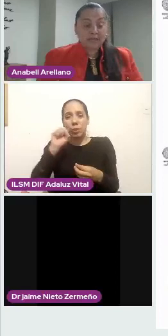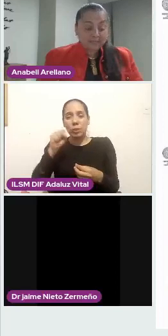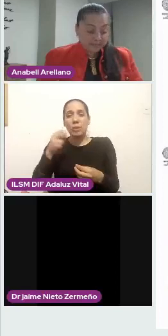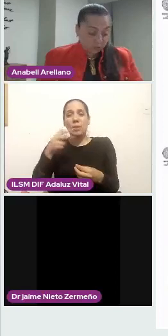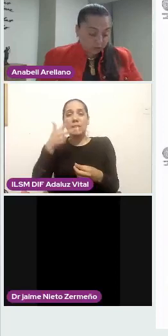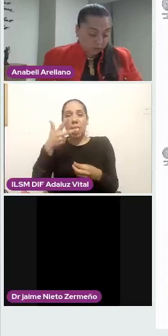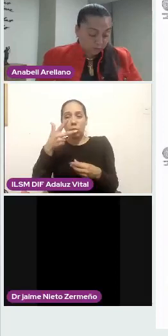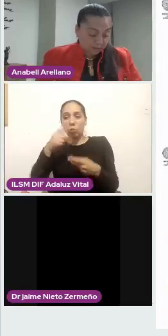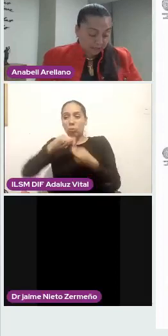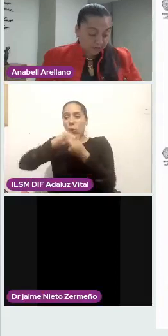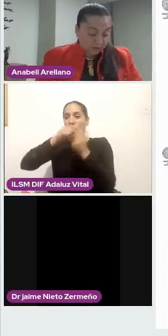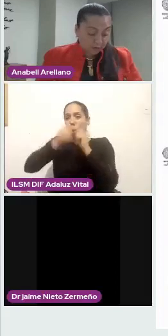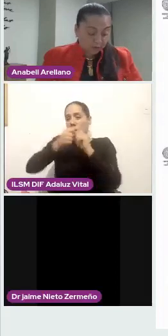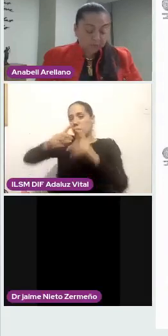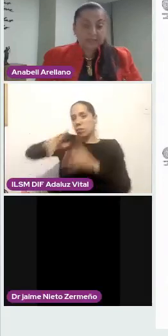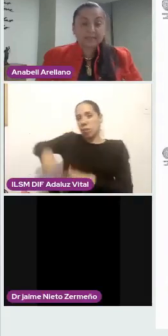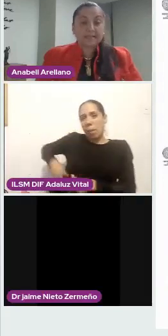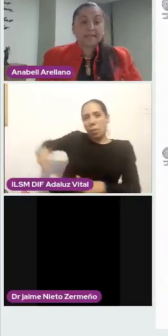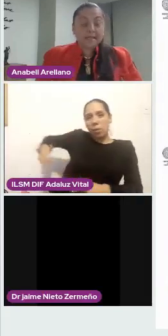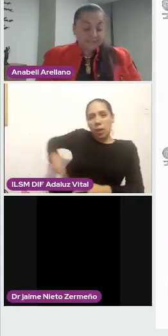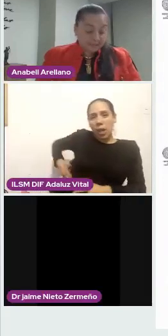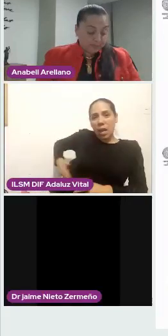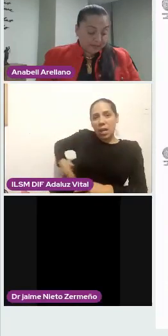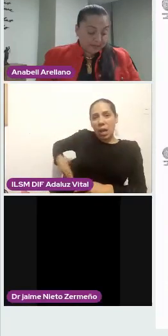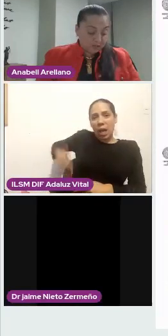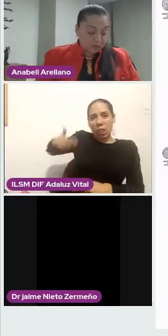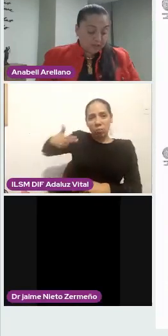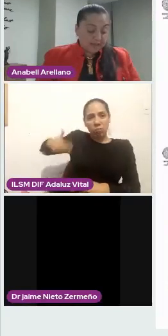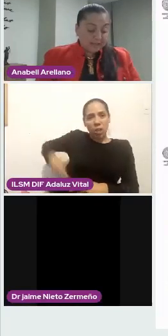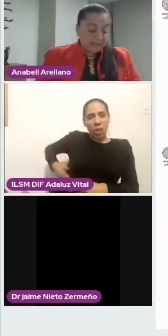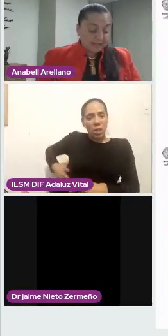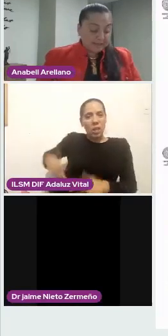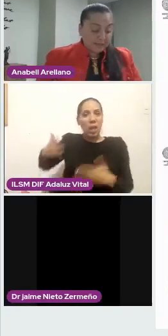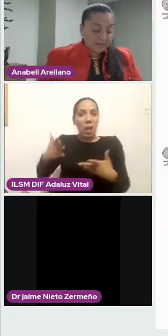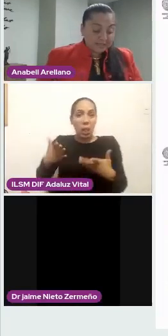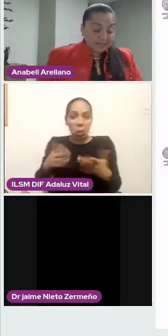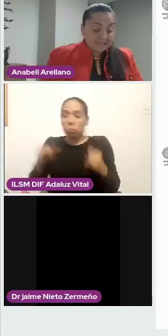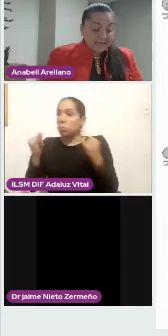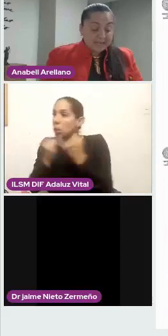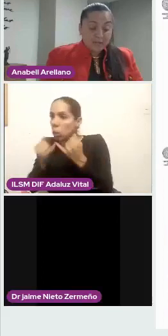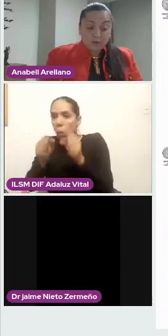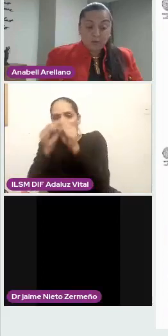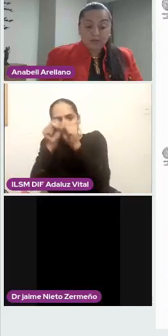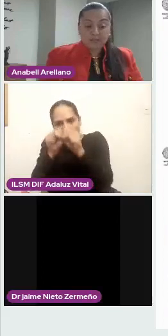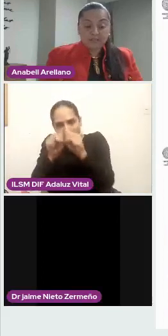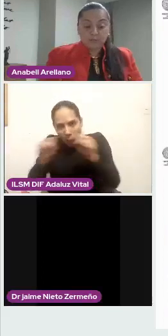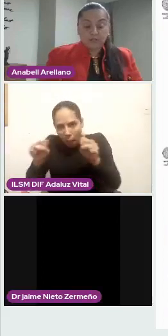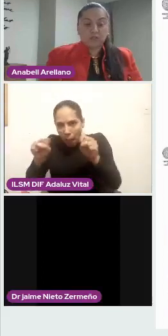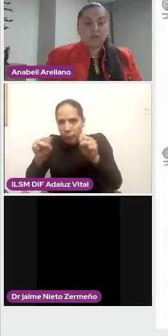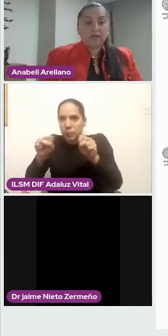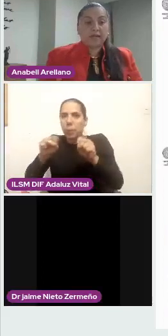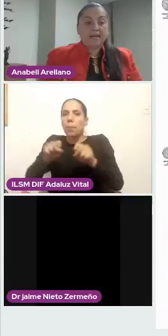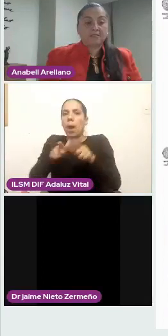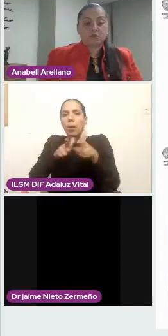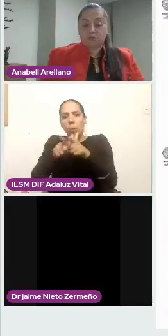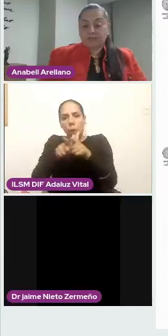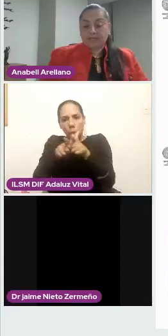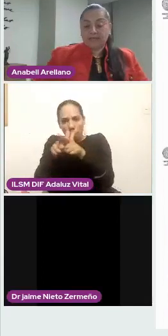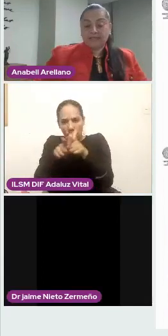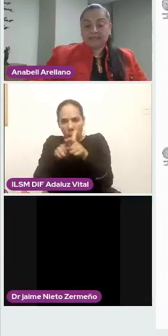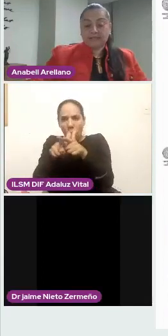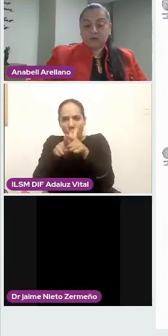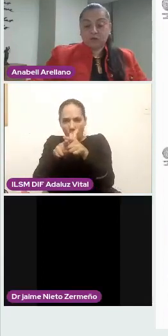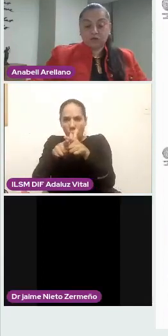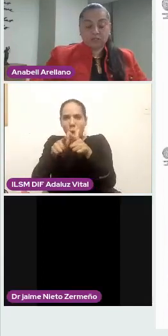bueno, en el hospital, es en el único hospital en donde, bueno, pues, hacen separación de seameses. Y, bueno, pues, es por eso que este